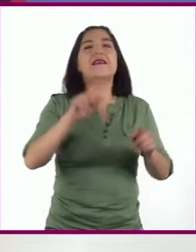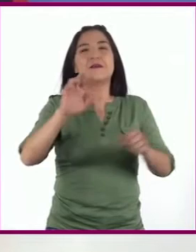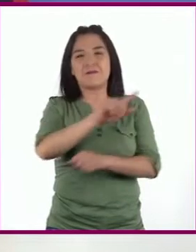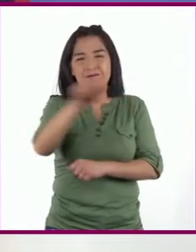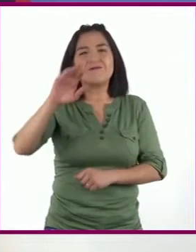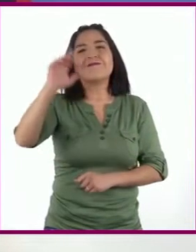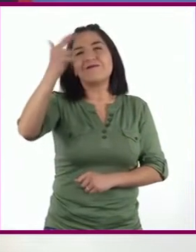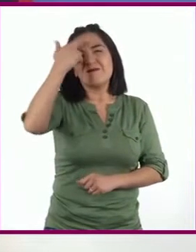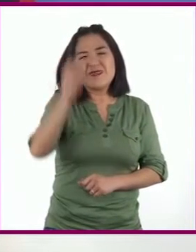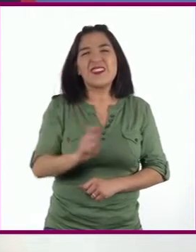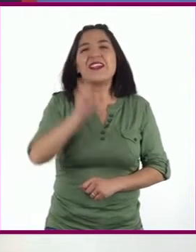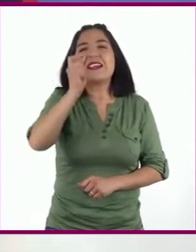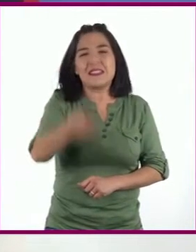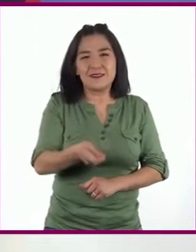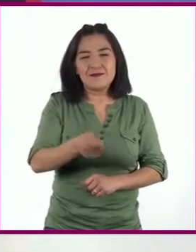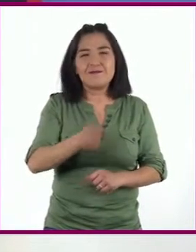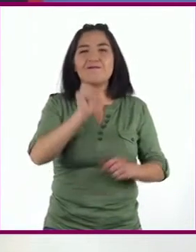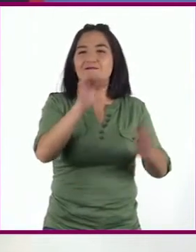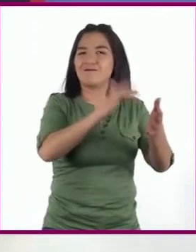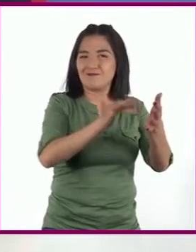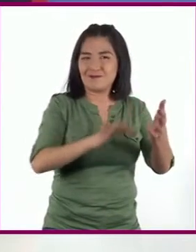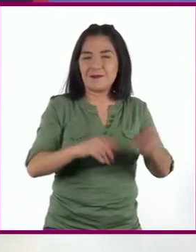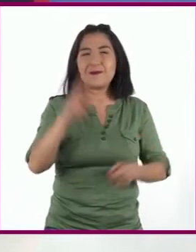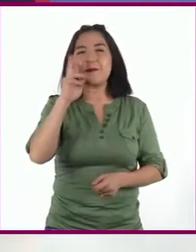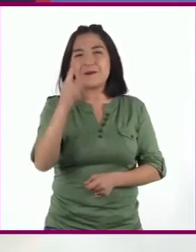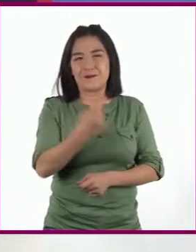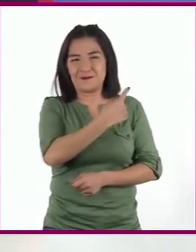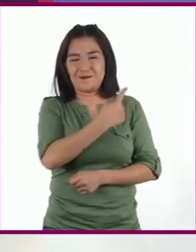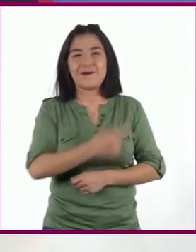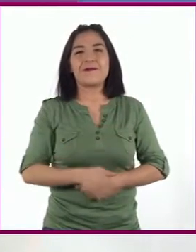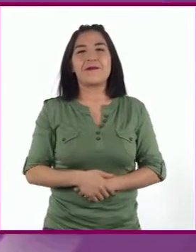qué es un texto. Veamos.